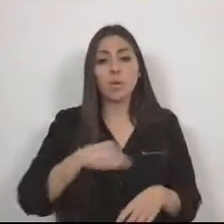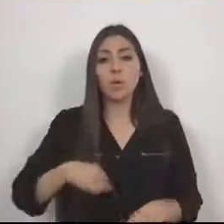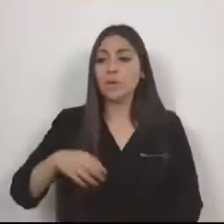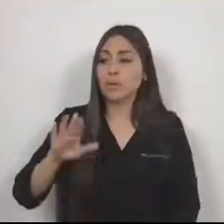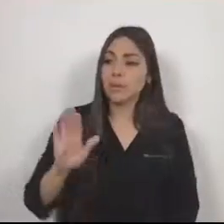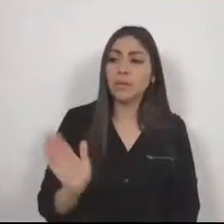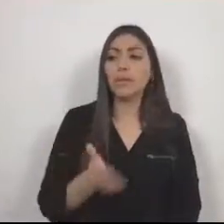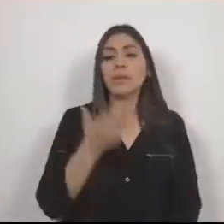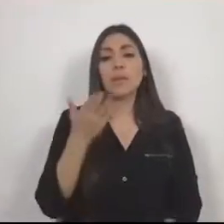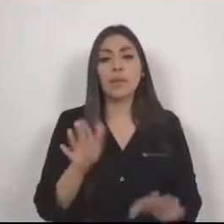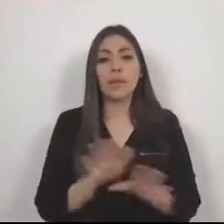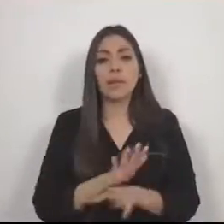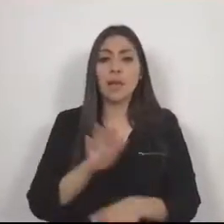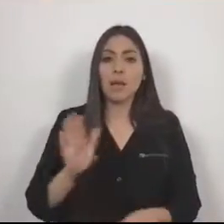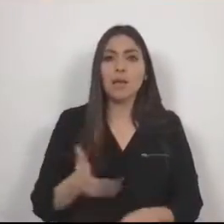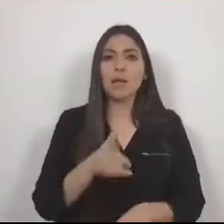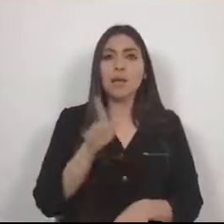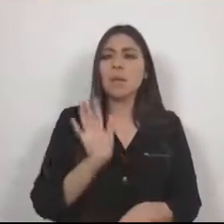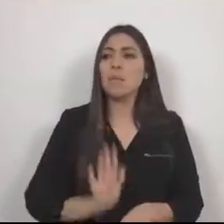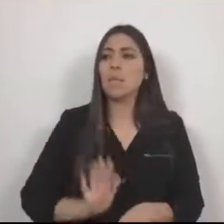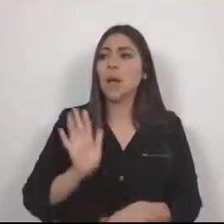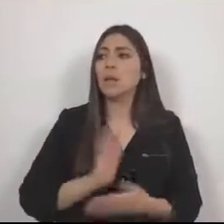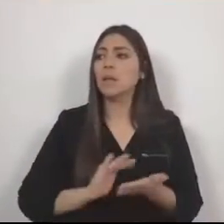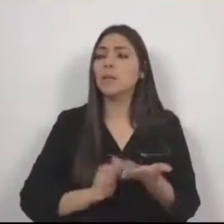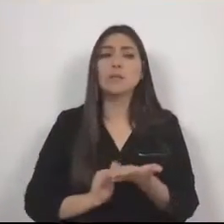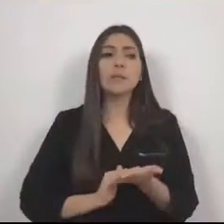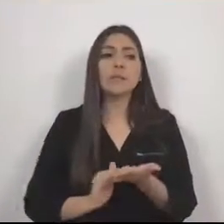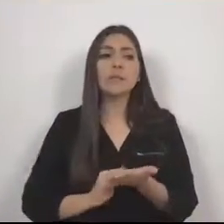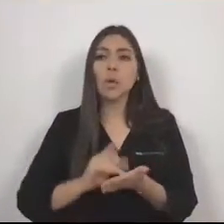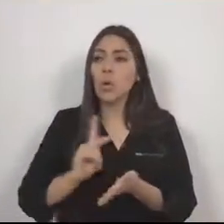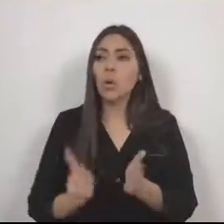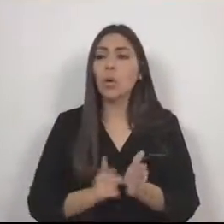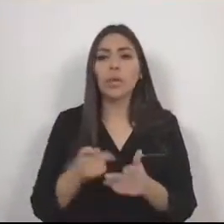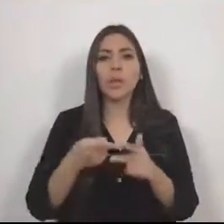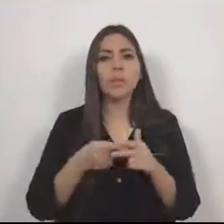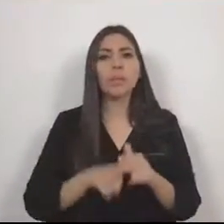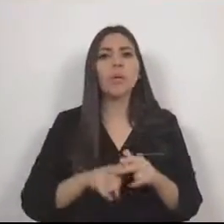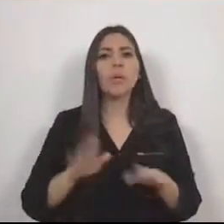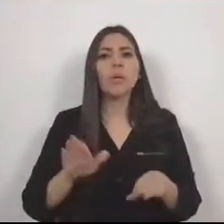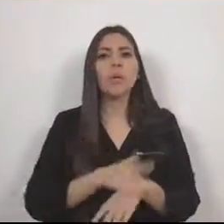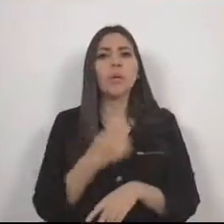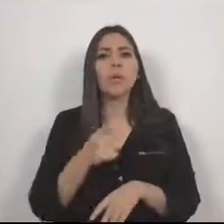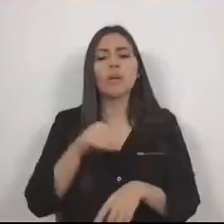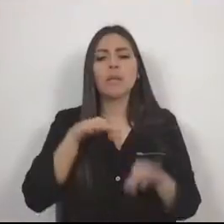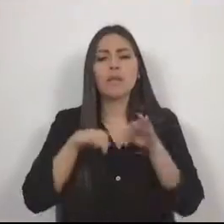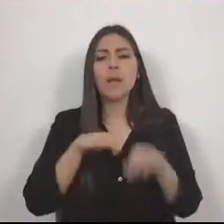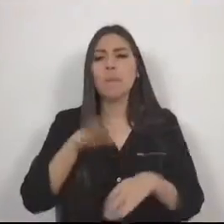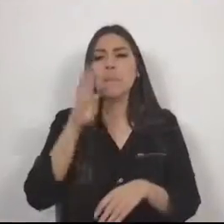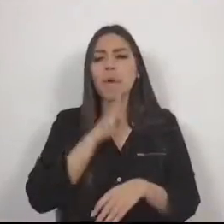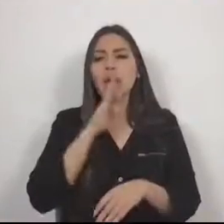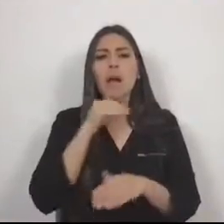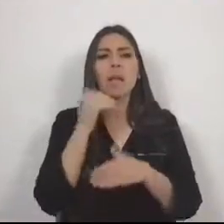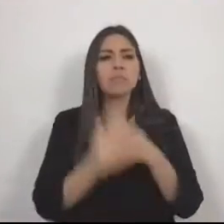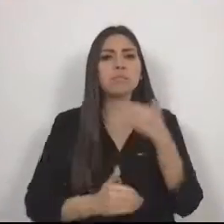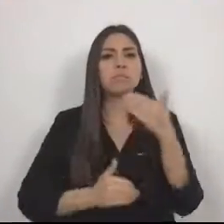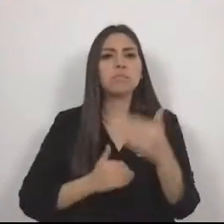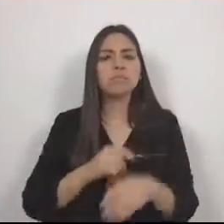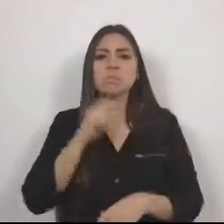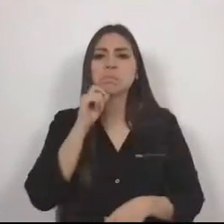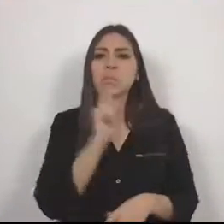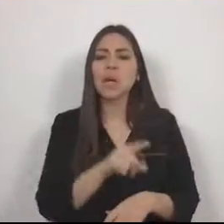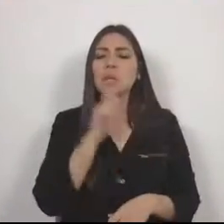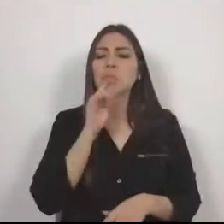ello pareciera se hace borrón y cuenta nueva, pues las malas prácticas se hacen costumbre y para muchas autoridades